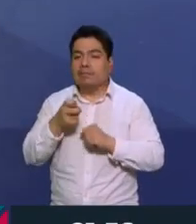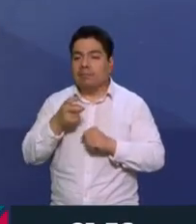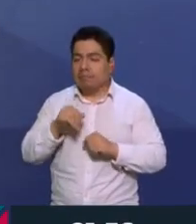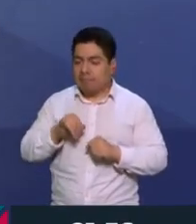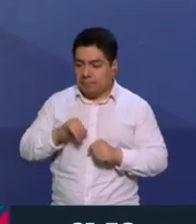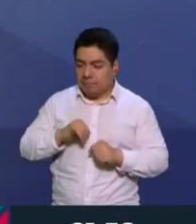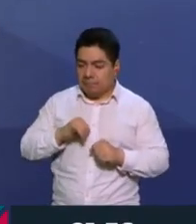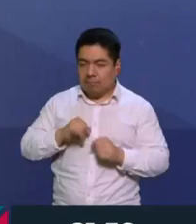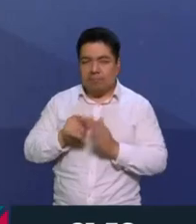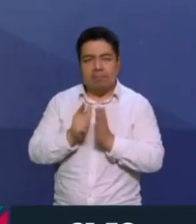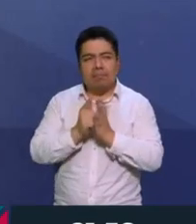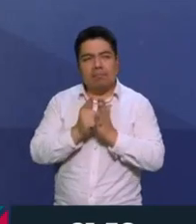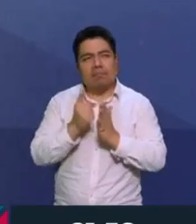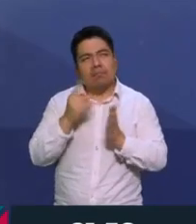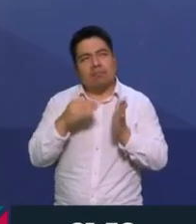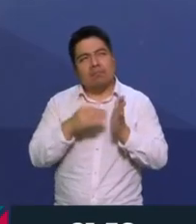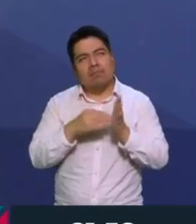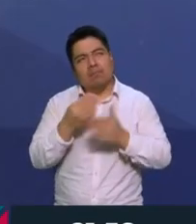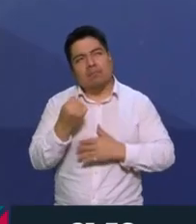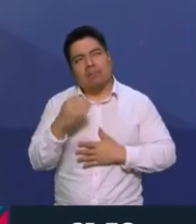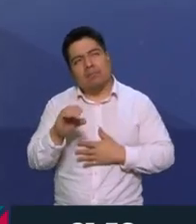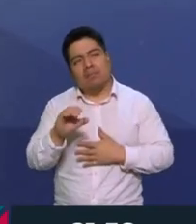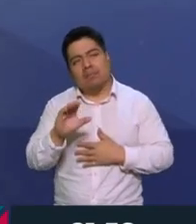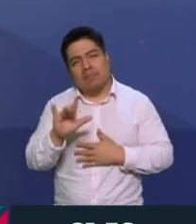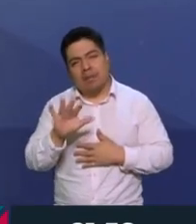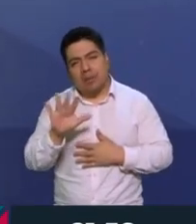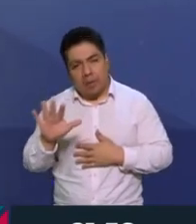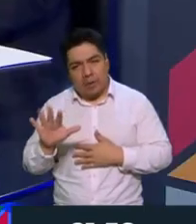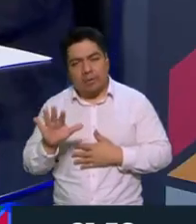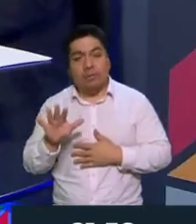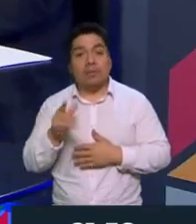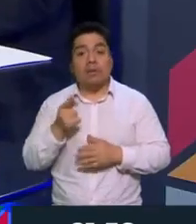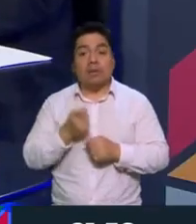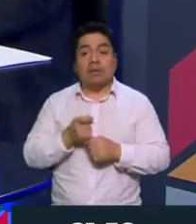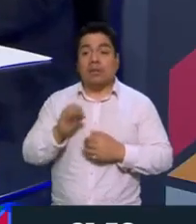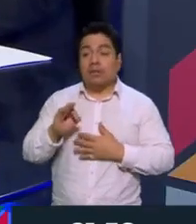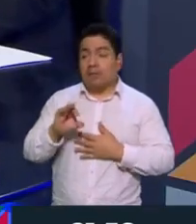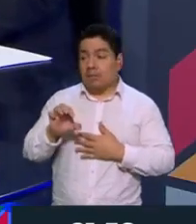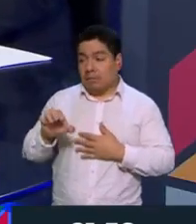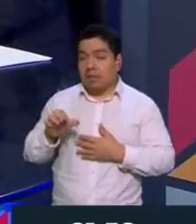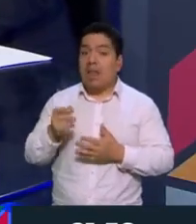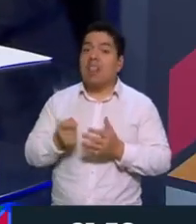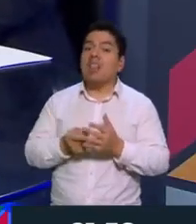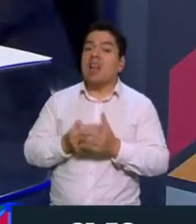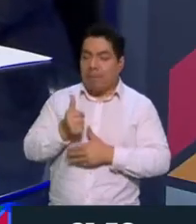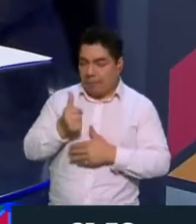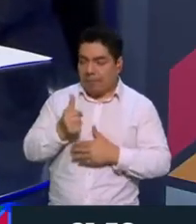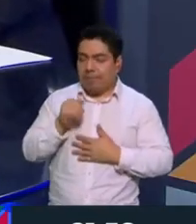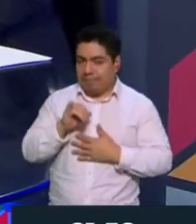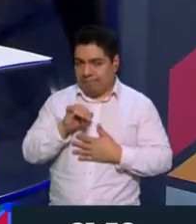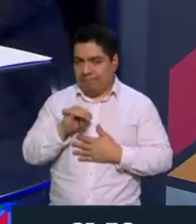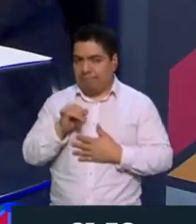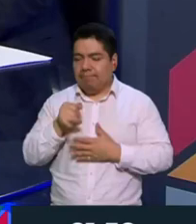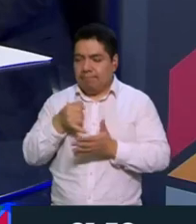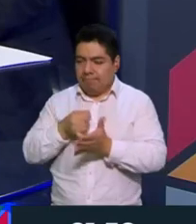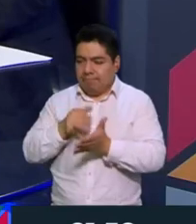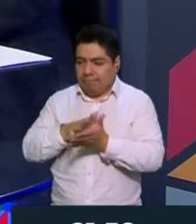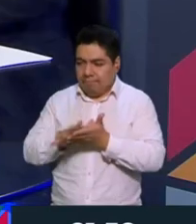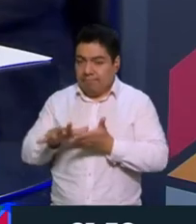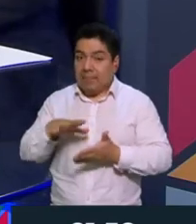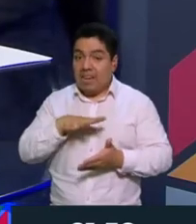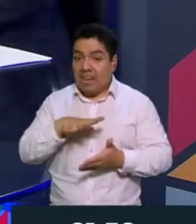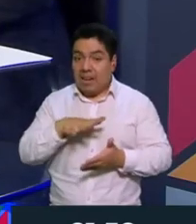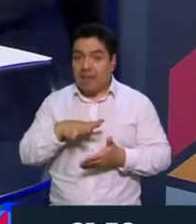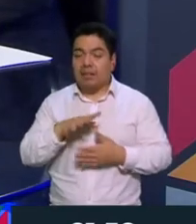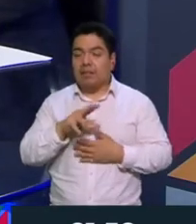interesante, ese libro salió en 1955. Es una primera edición del Fondo. La primera edición del Fondo, que fue la primera edición que existió.